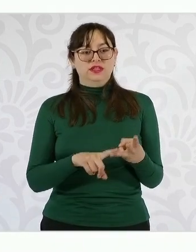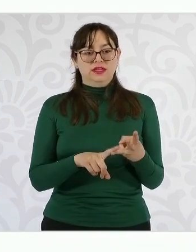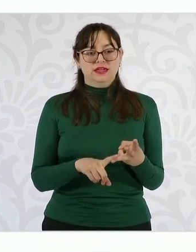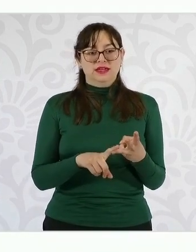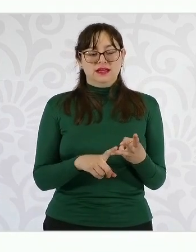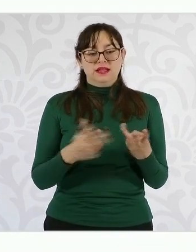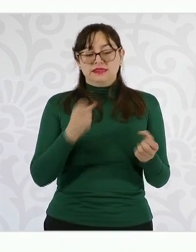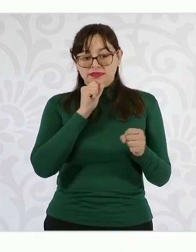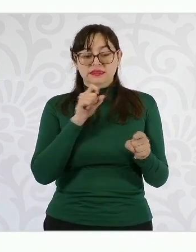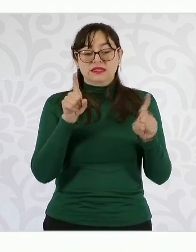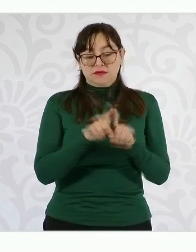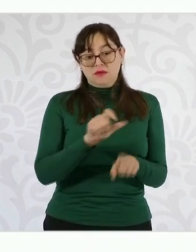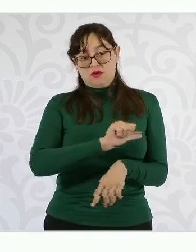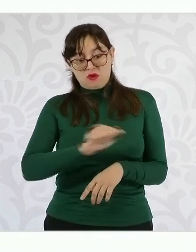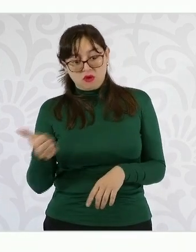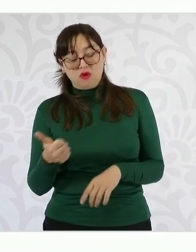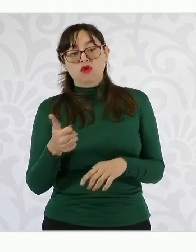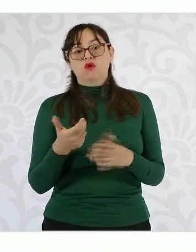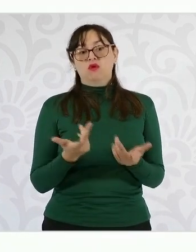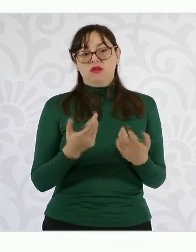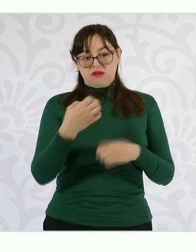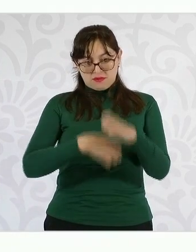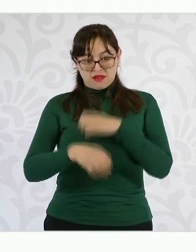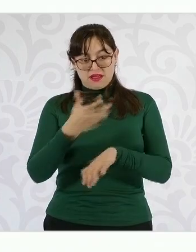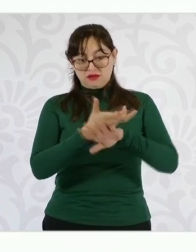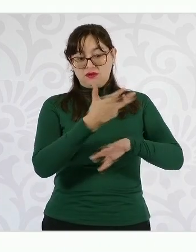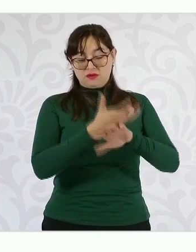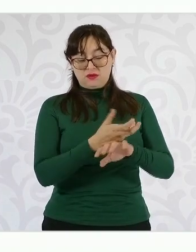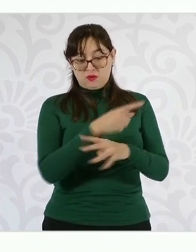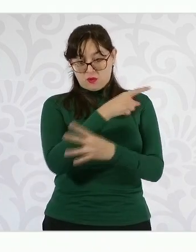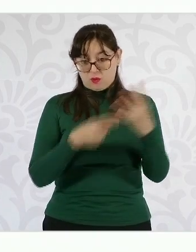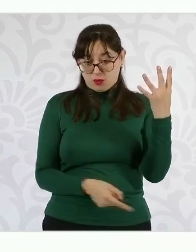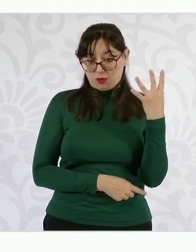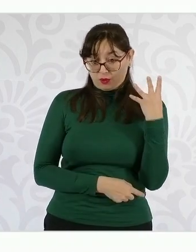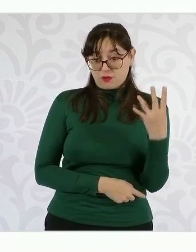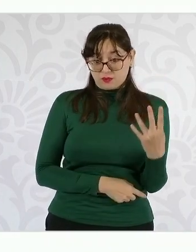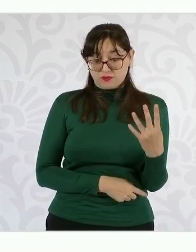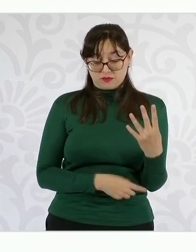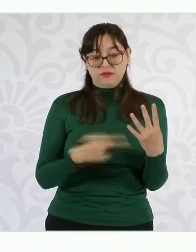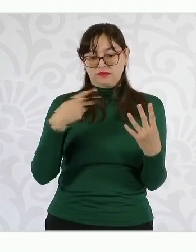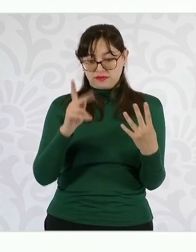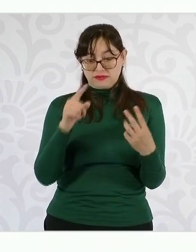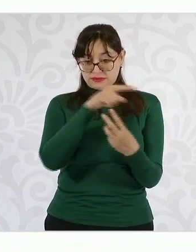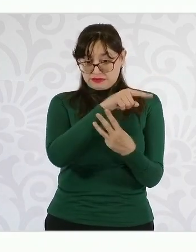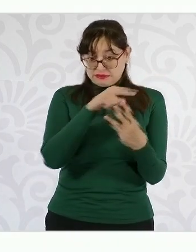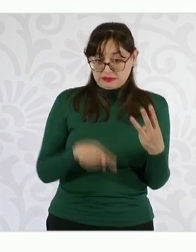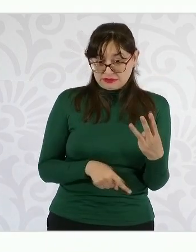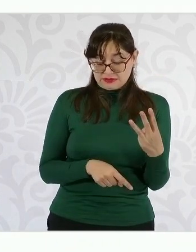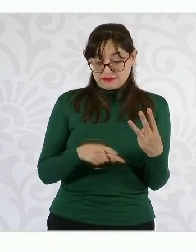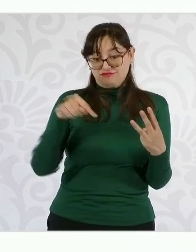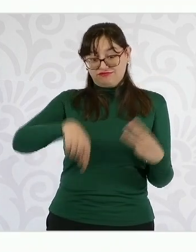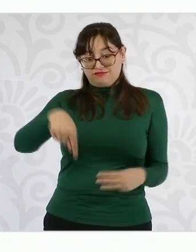está la American Chamber. ¿Por qué razón? Porque son las tres empresas establecidas en